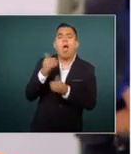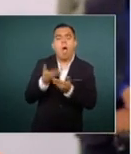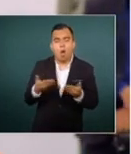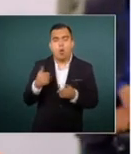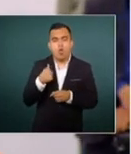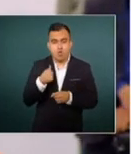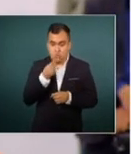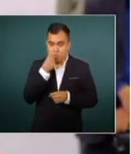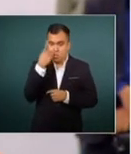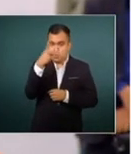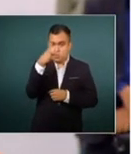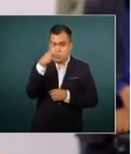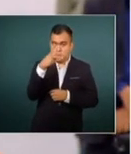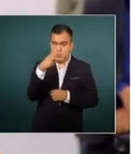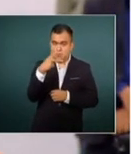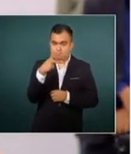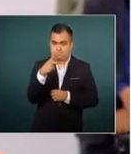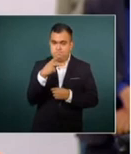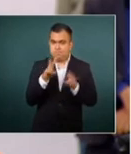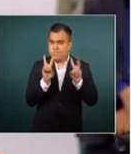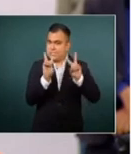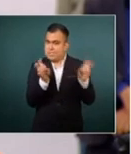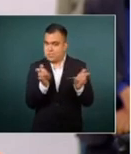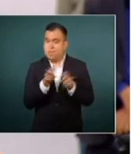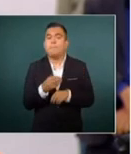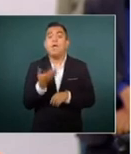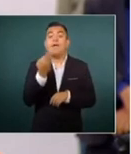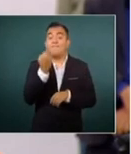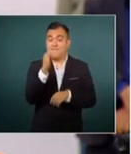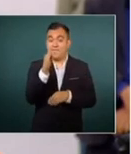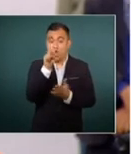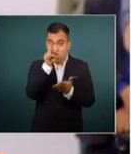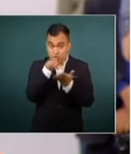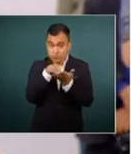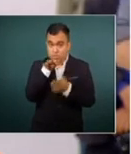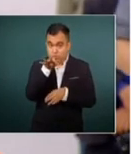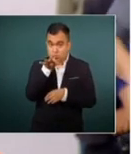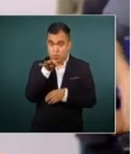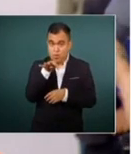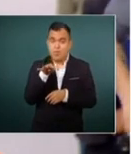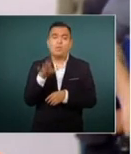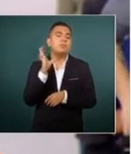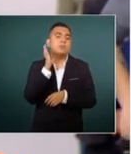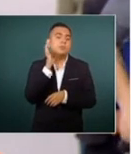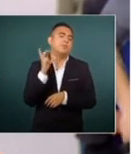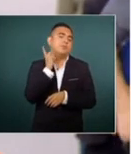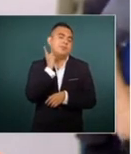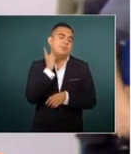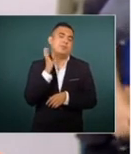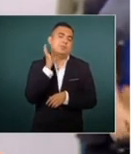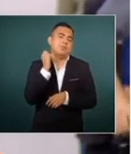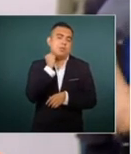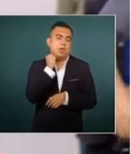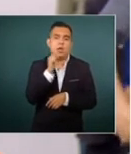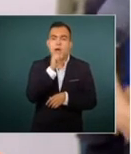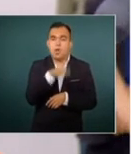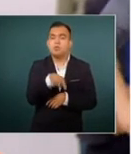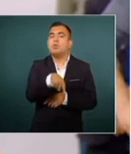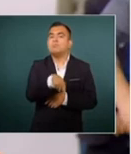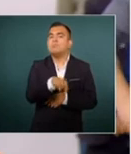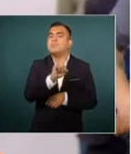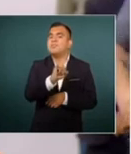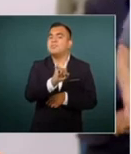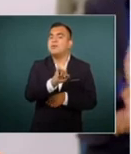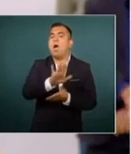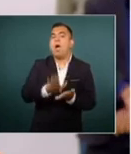citarlo. En febrero de 2019 el Congreso Local de Jalisco aprueba un crédito de 5 mil